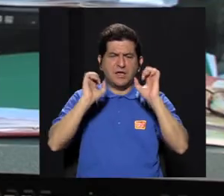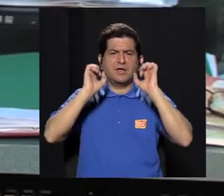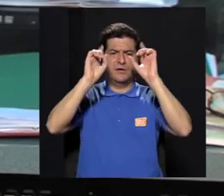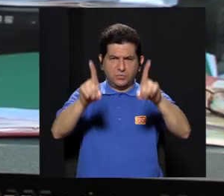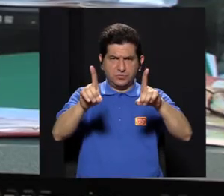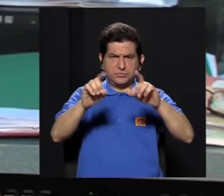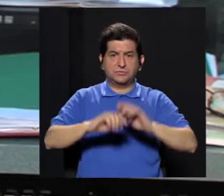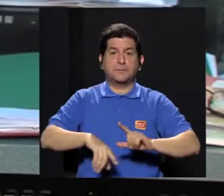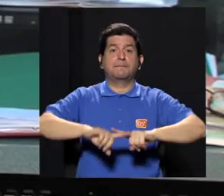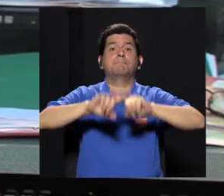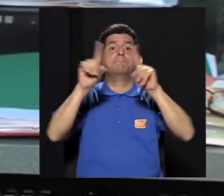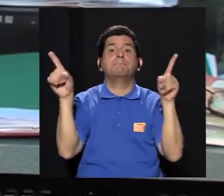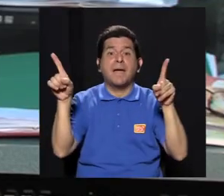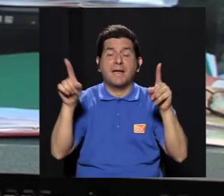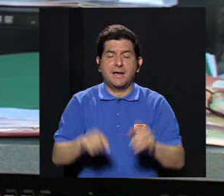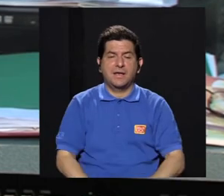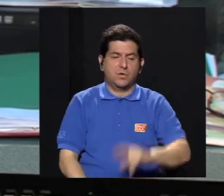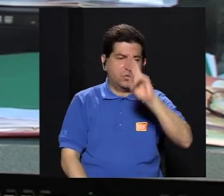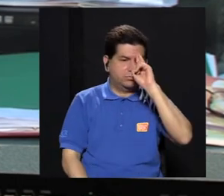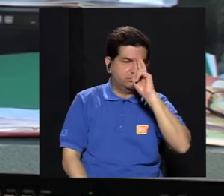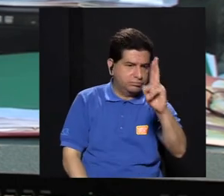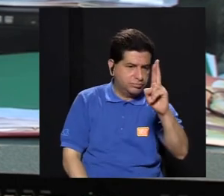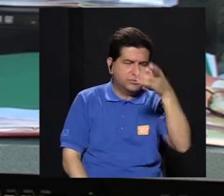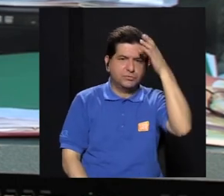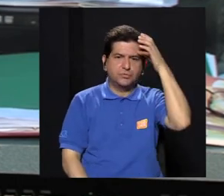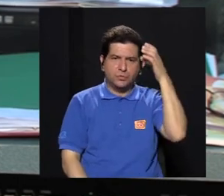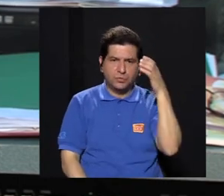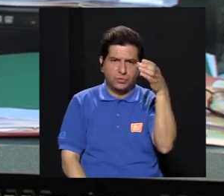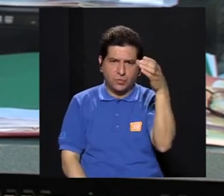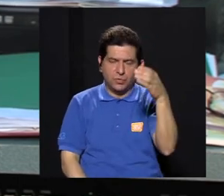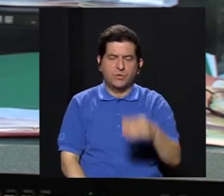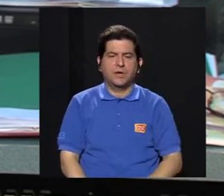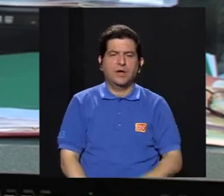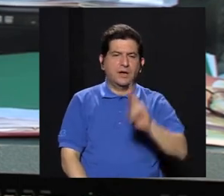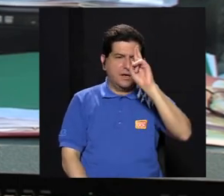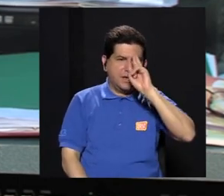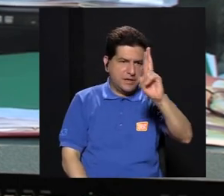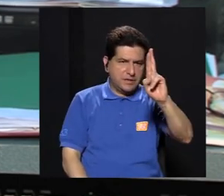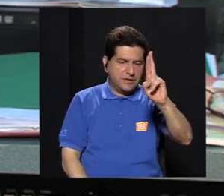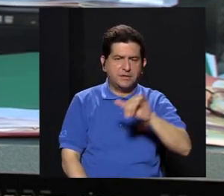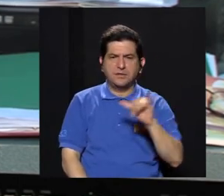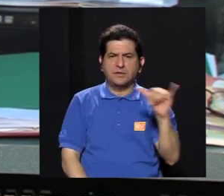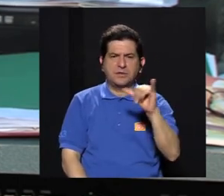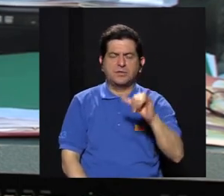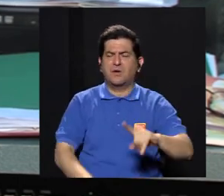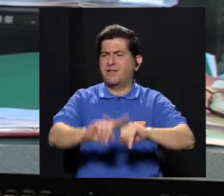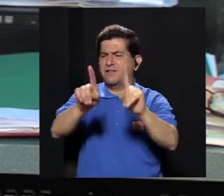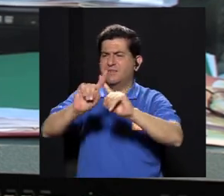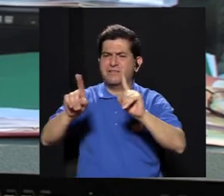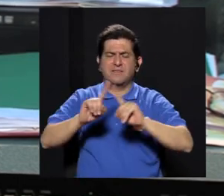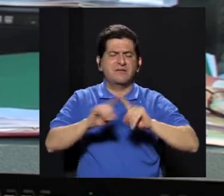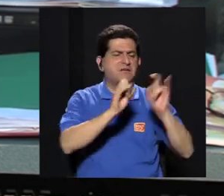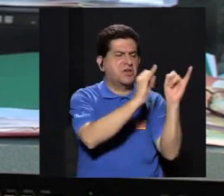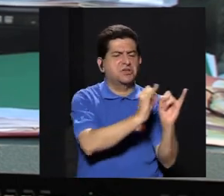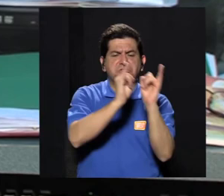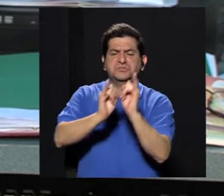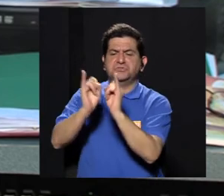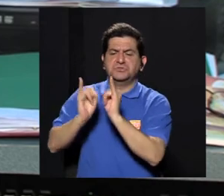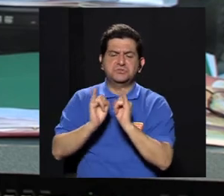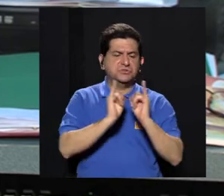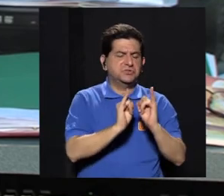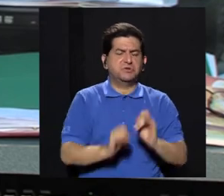pero con ese respeto de la cultura y el respeto de las diferencias individuales, de las